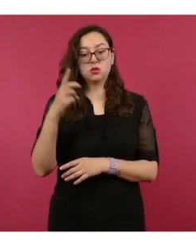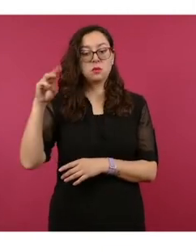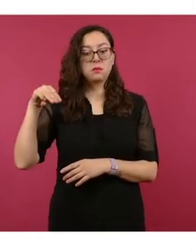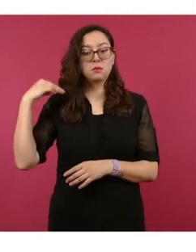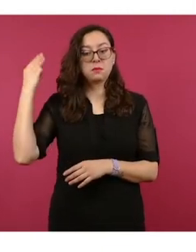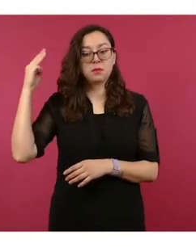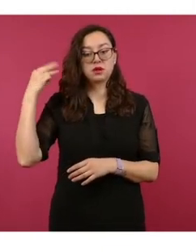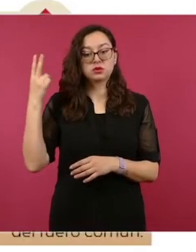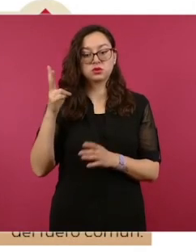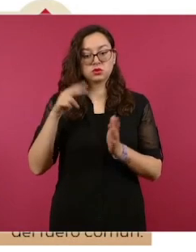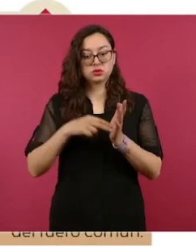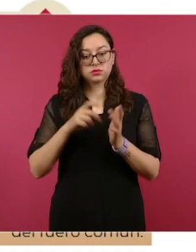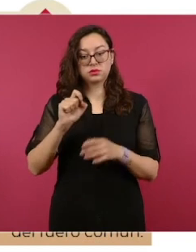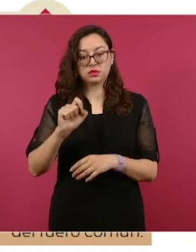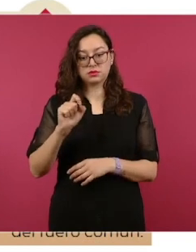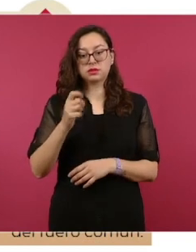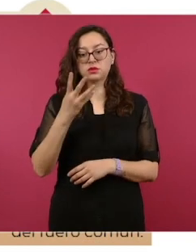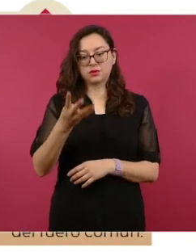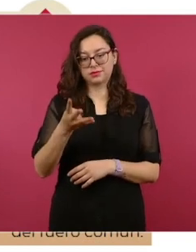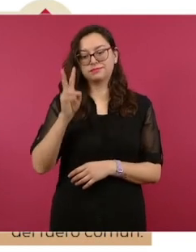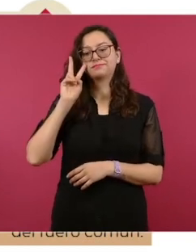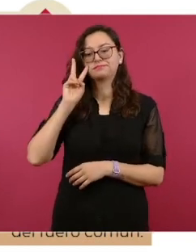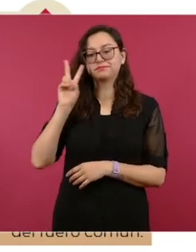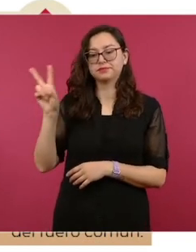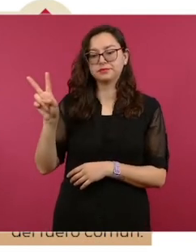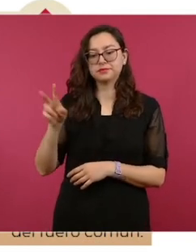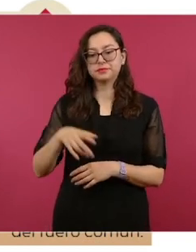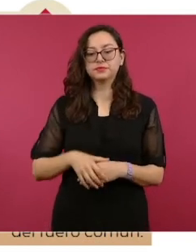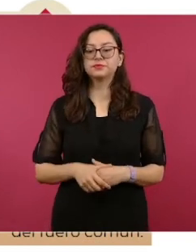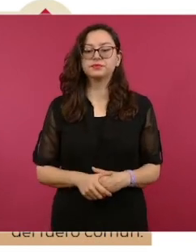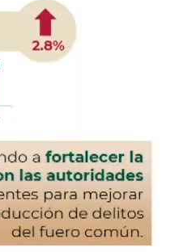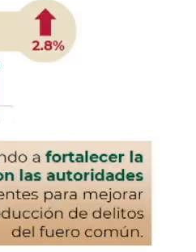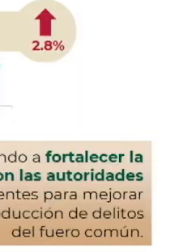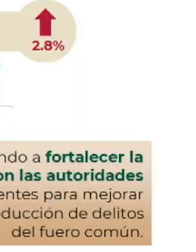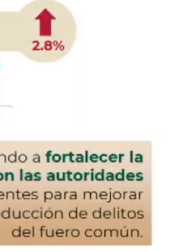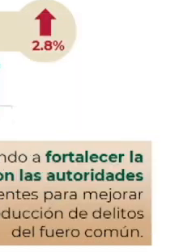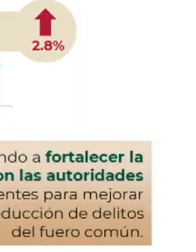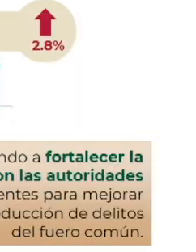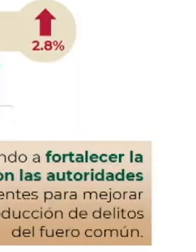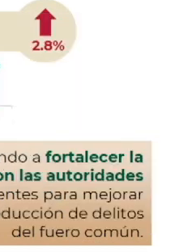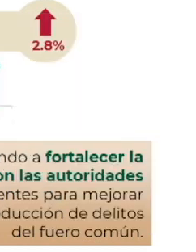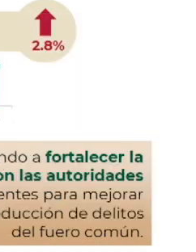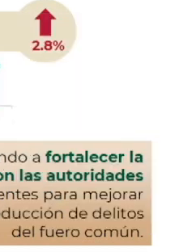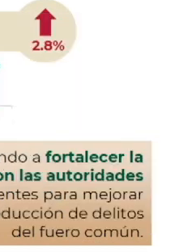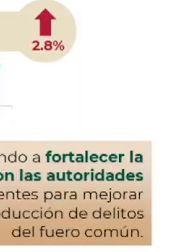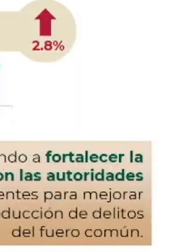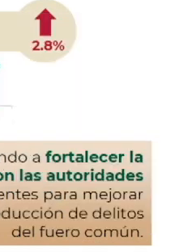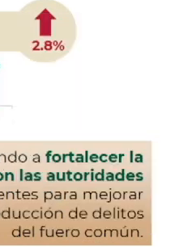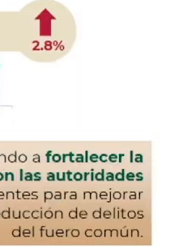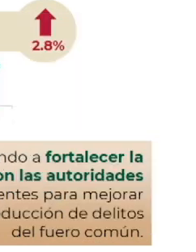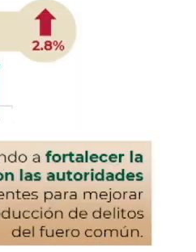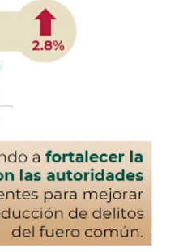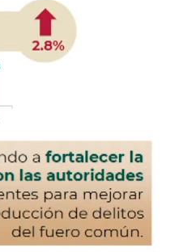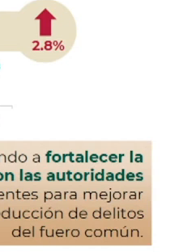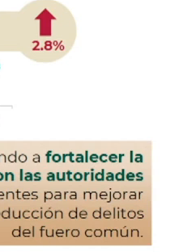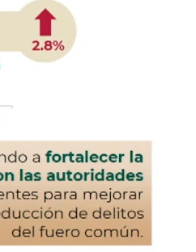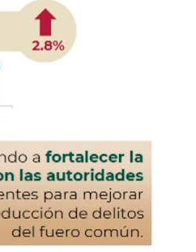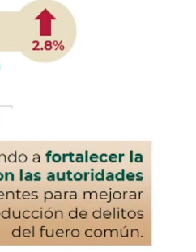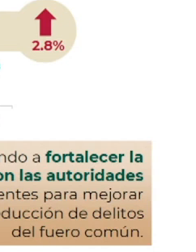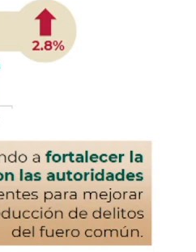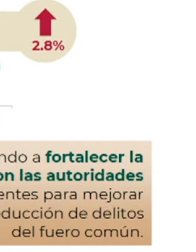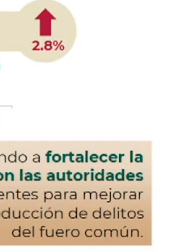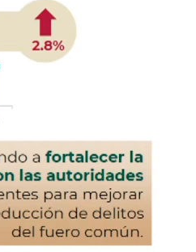En la mayoría de los delitos del fuero común se tienen disminuciones importantes